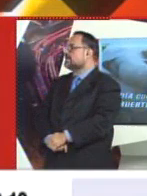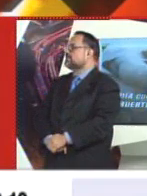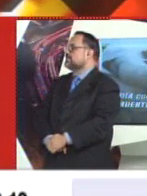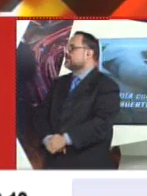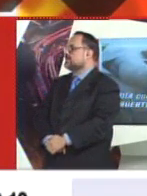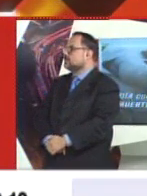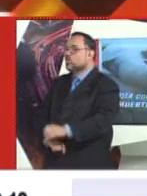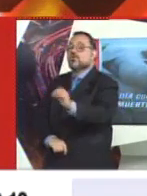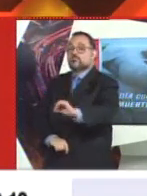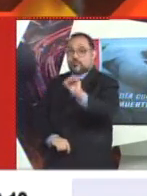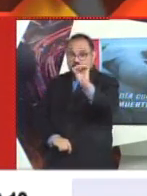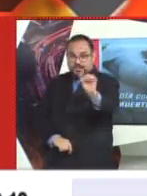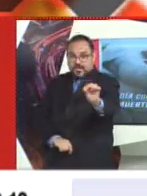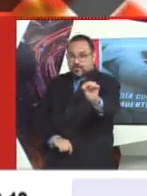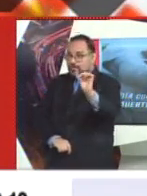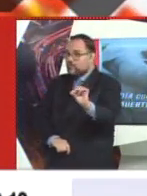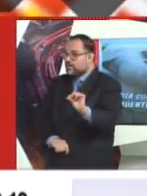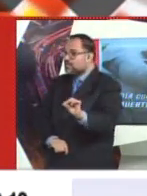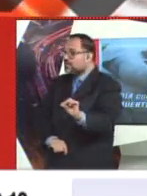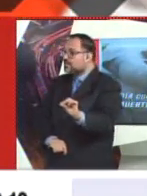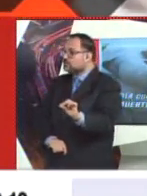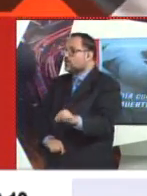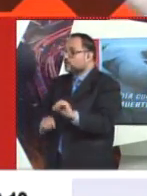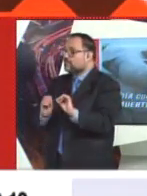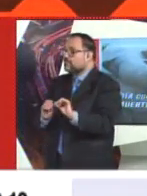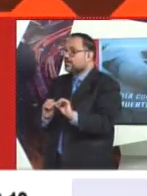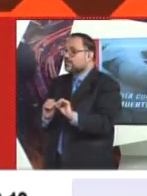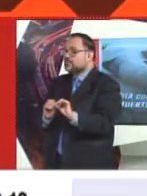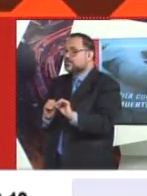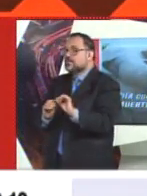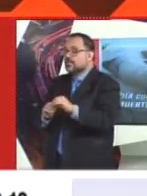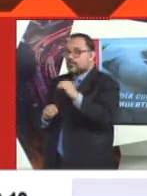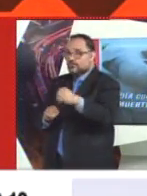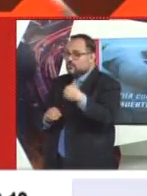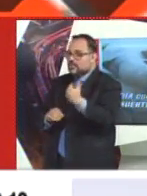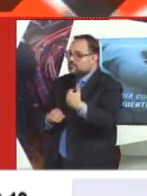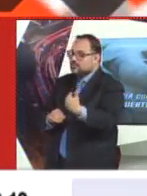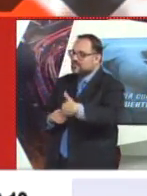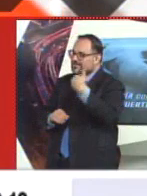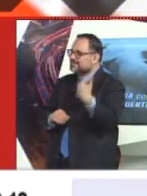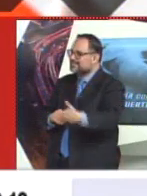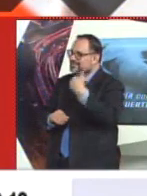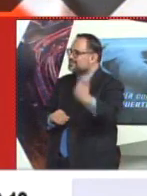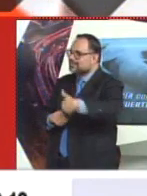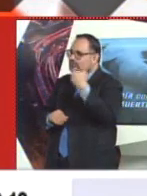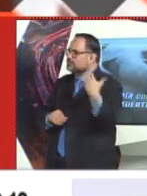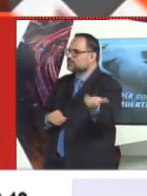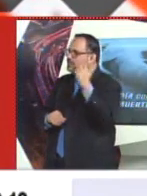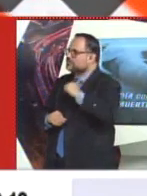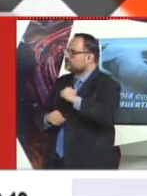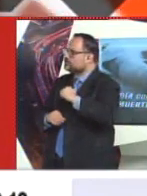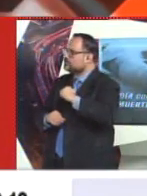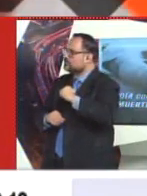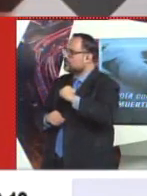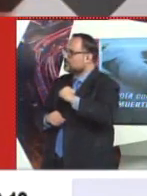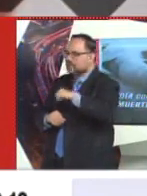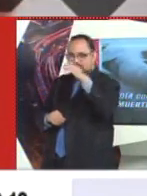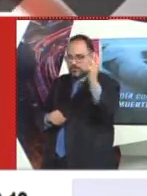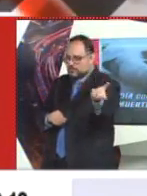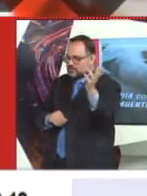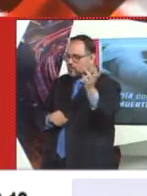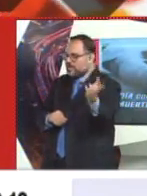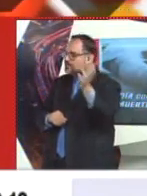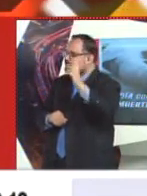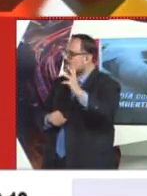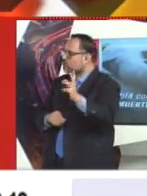Guatemala se da tanto, pues llevan a poner en riesgo y a romper paradigmas de que no solo las personas de 60, 70, 80 años son los vulnerables,